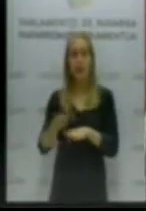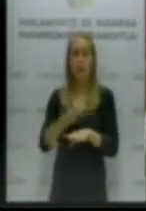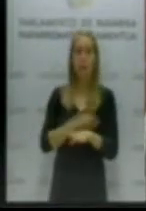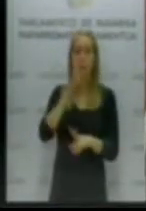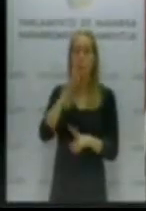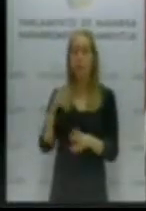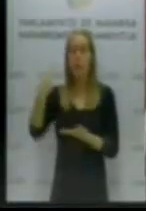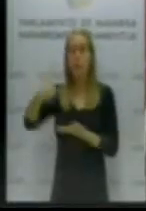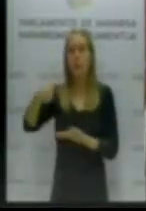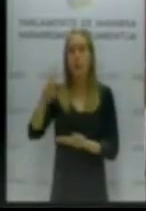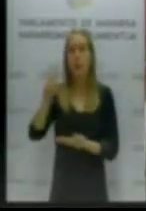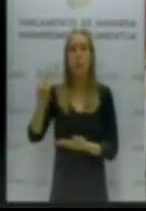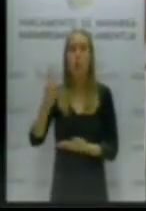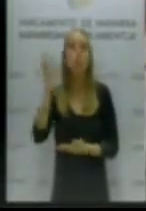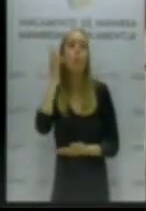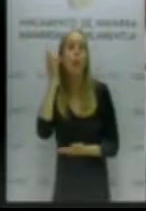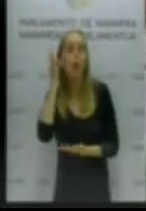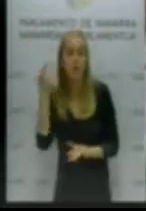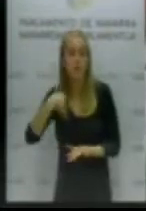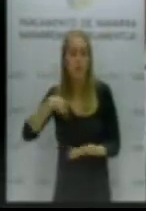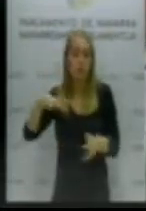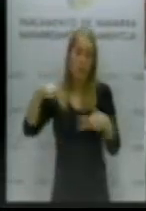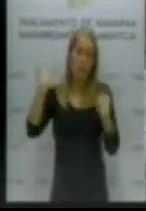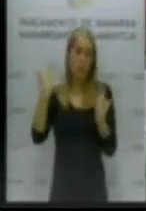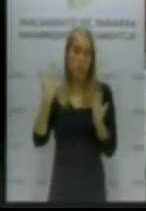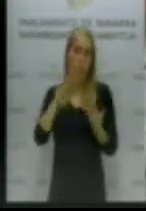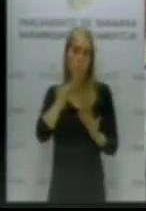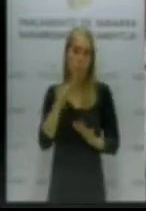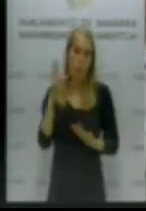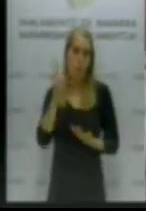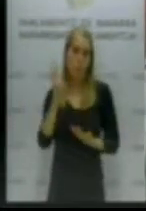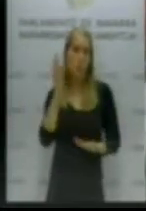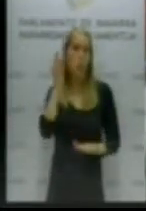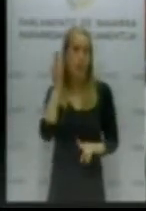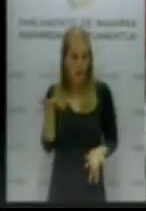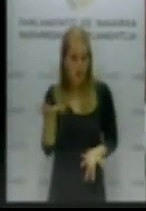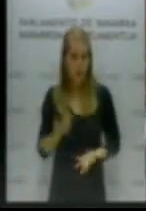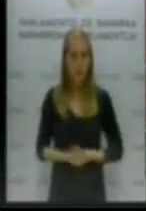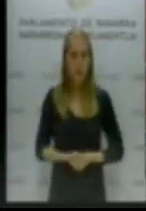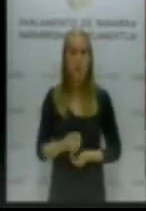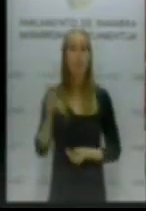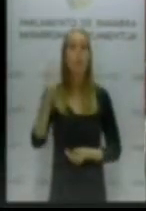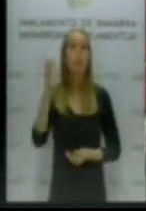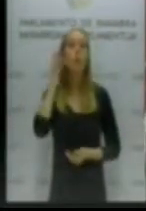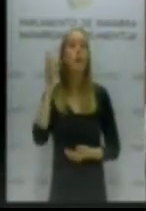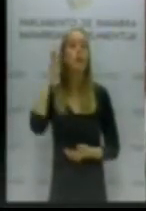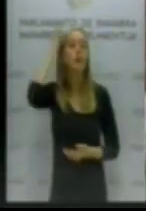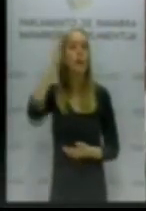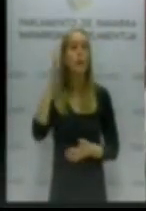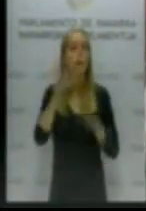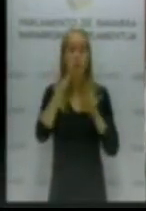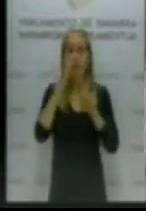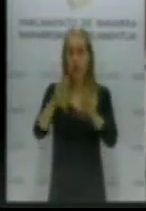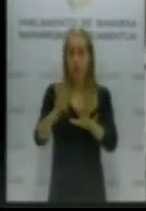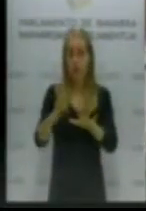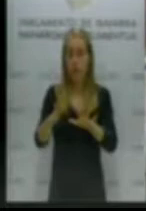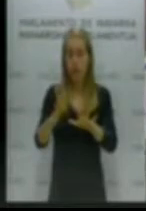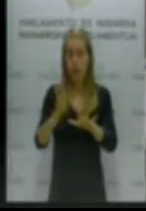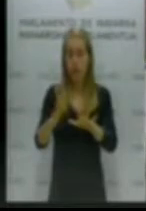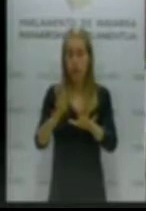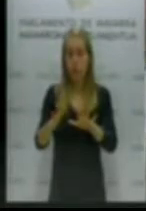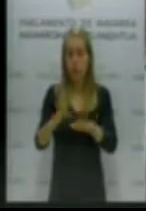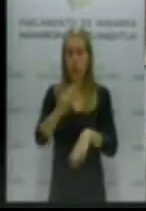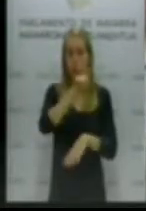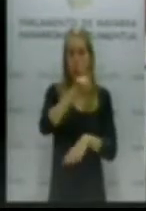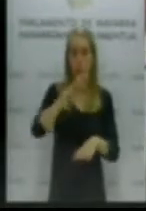viudedad por mujeres. Por lo tanto, permítanme que hable de viudas. Las viudas en Navarra durante 10 años, desde